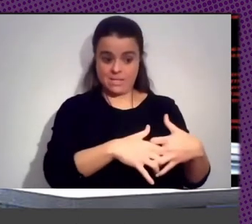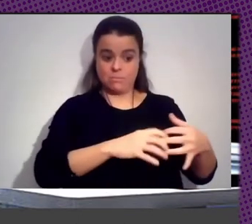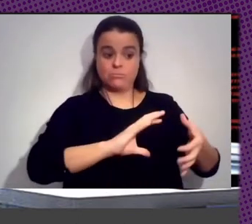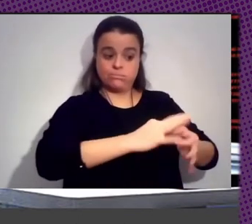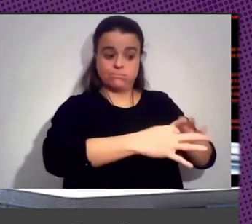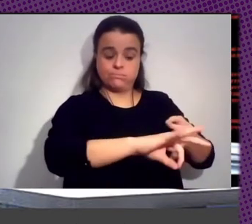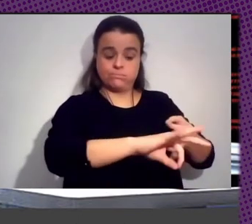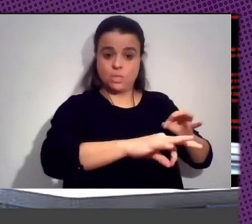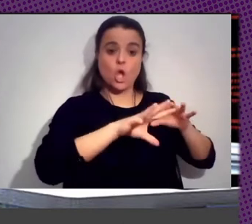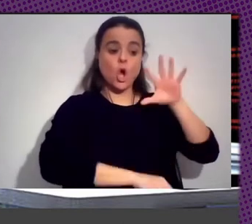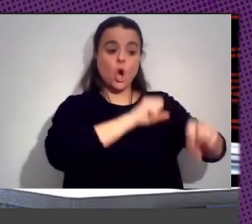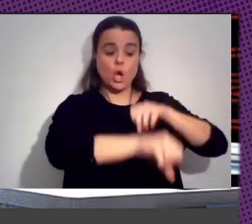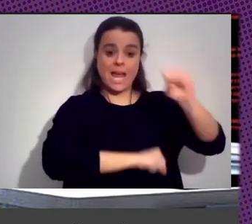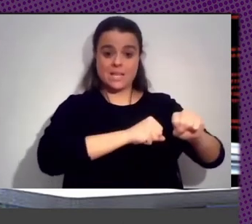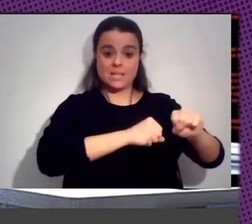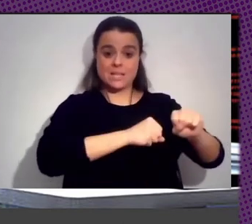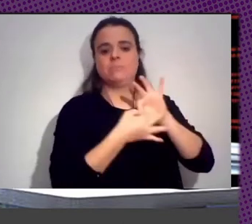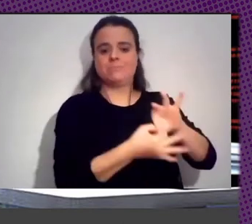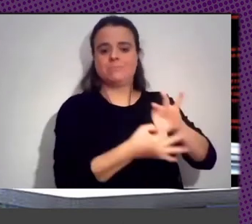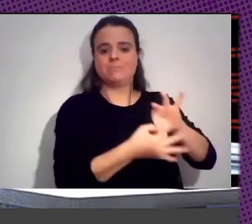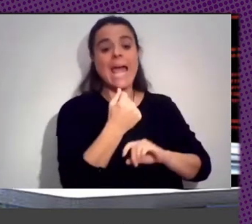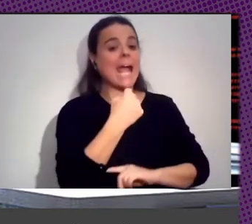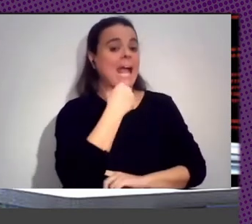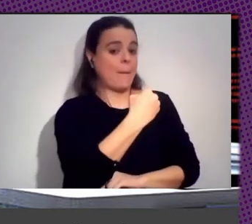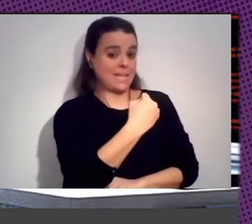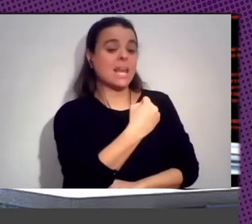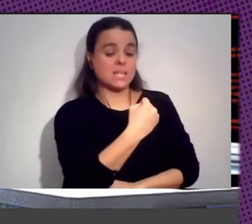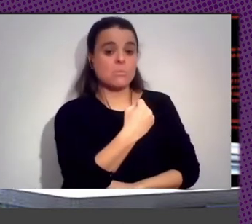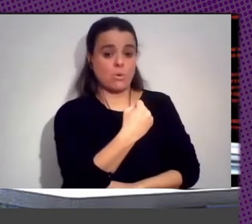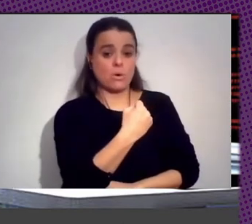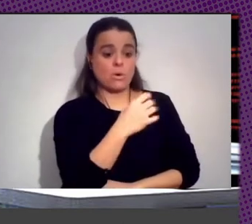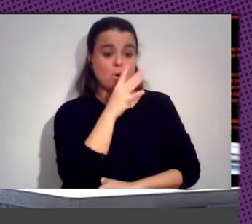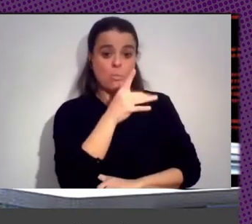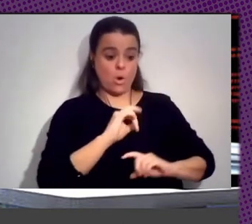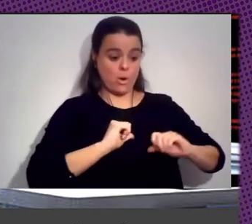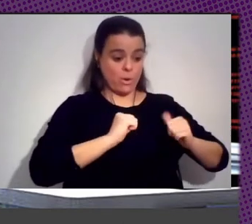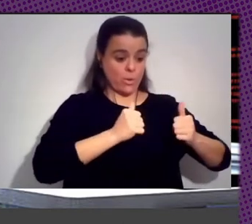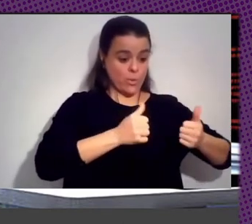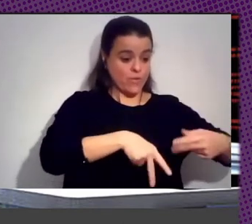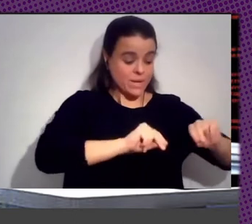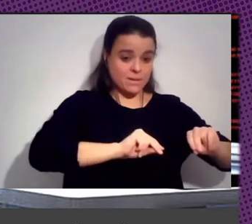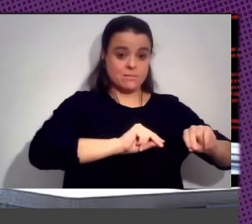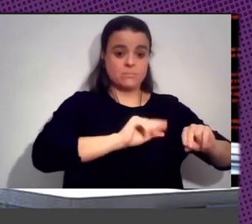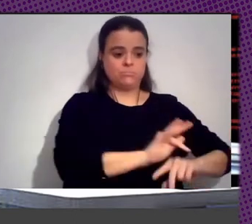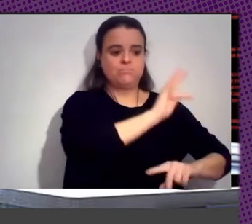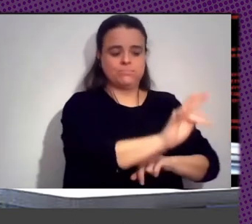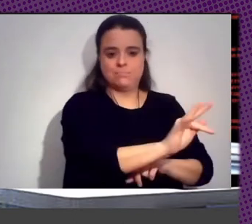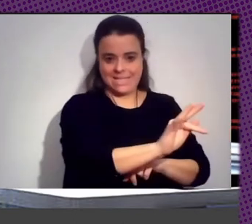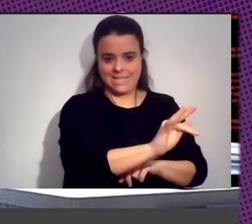Colonialismo Y Capitalismo Es Muy Importante Porque No Acabó Uno Y Empezó El Otro Es Una Continuidad